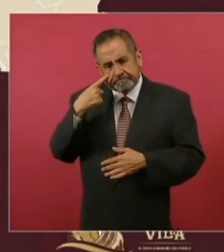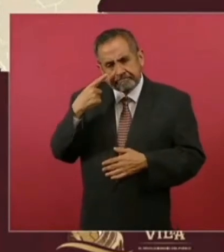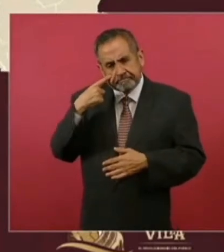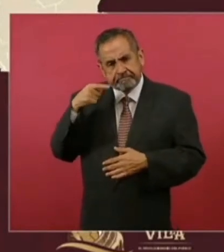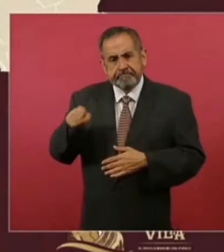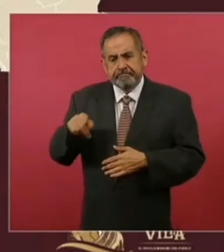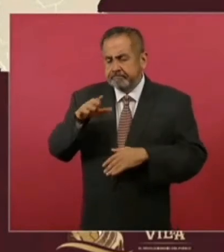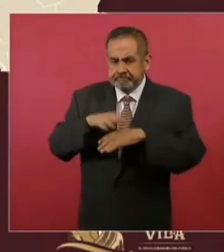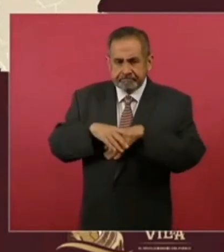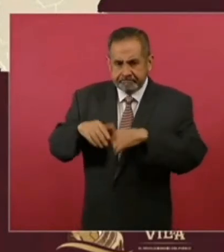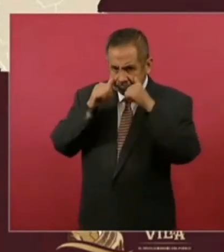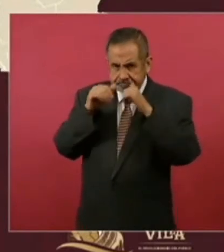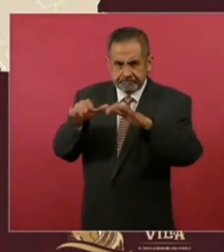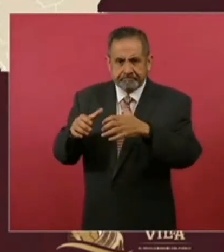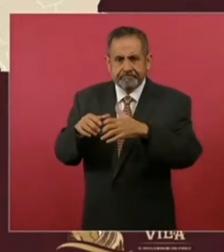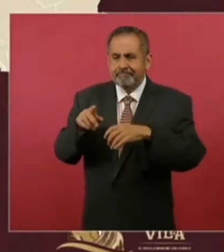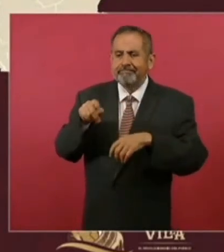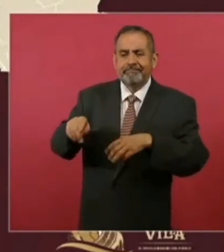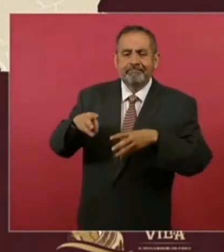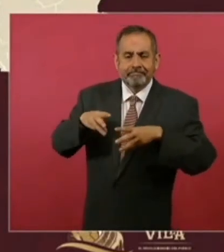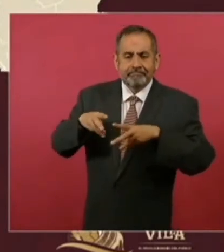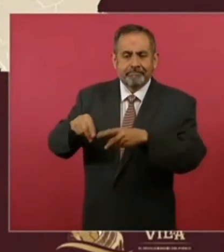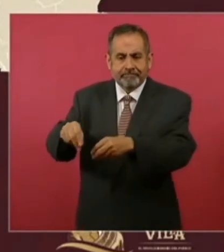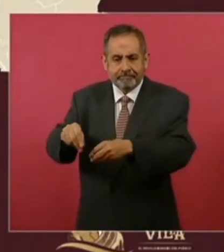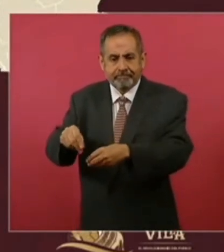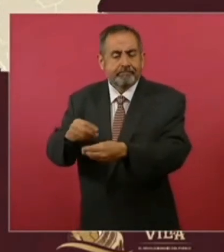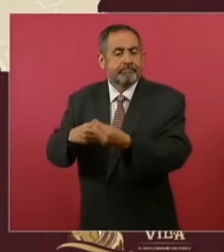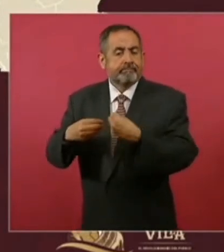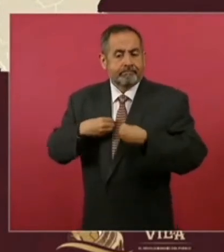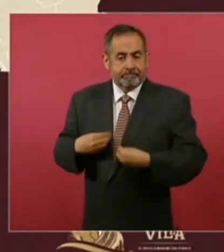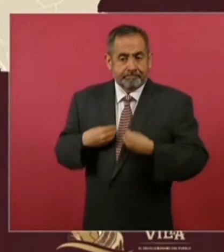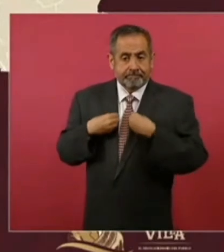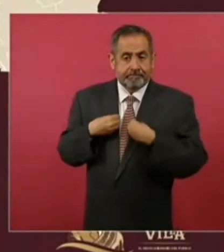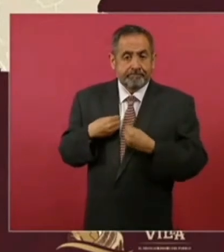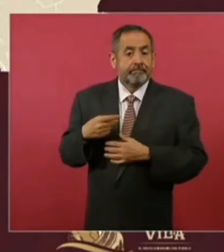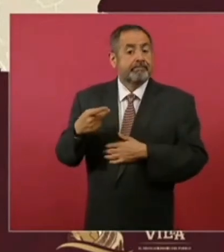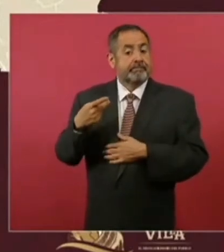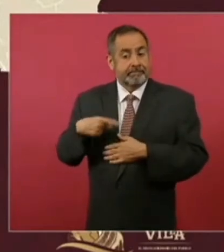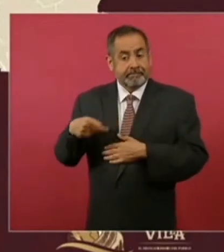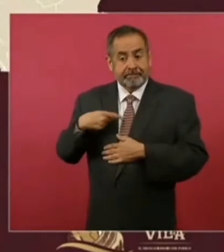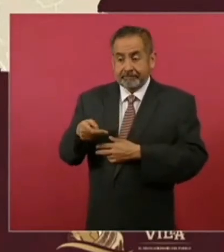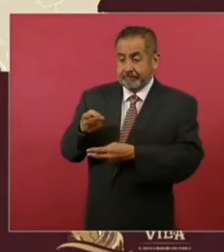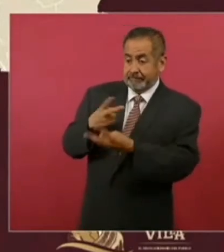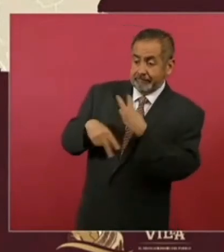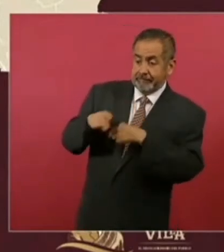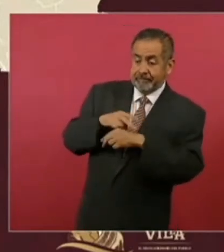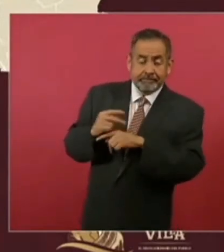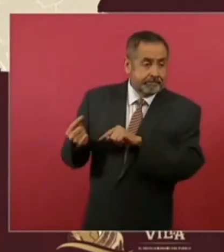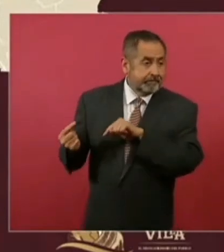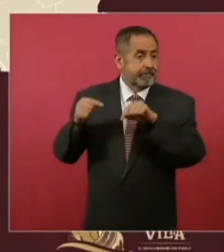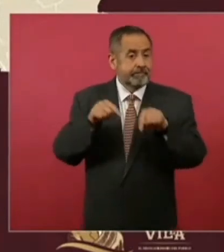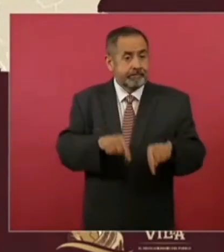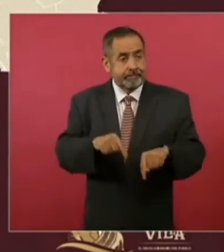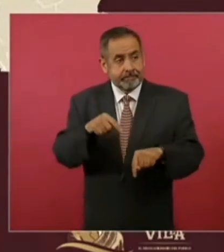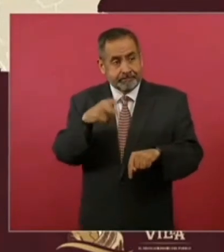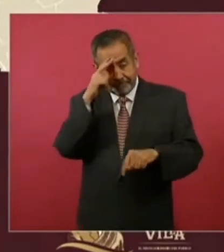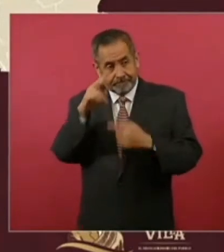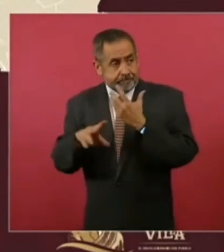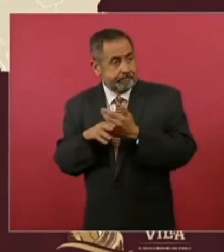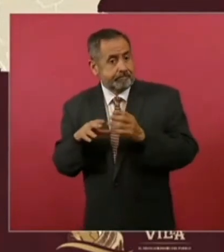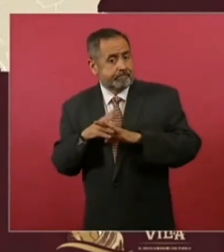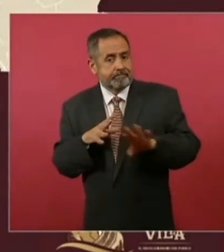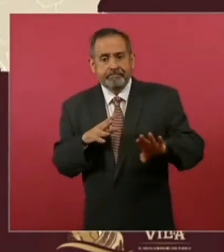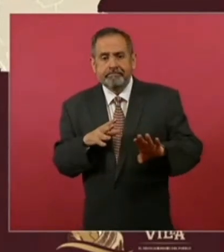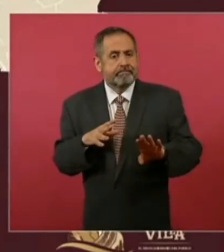hemos trabajado más y sobre todo en Sembrando Vida, la reducción de población que estuvo llegando a México a principios de este año